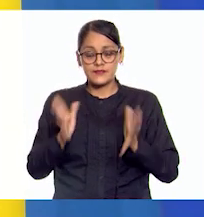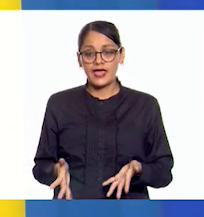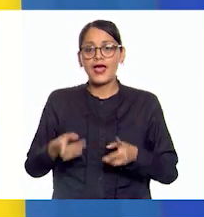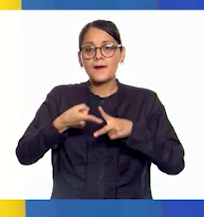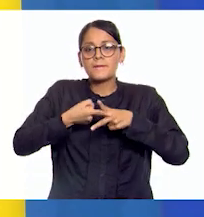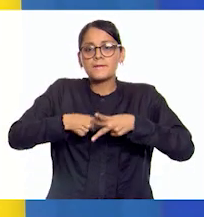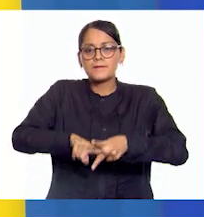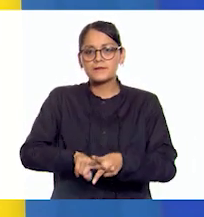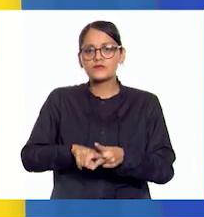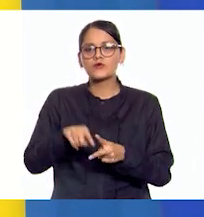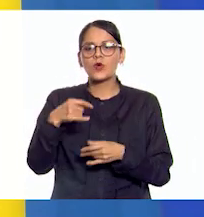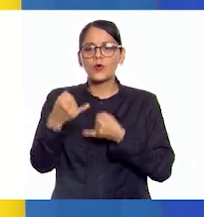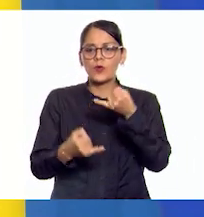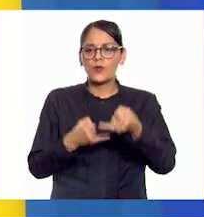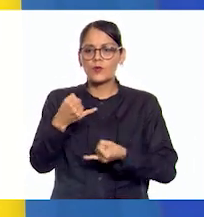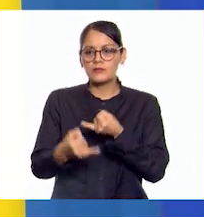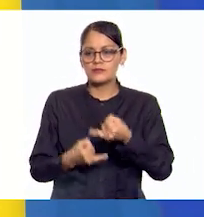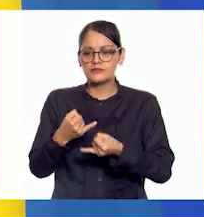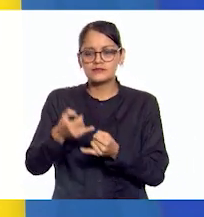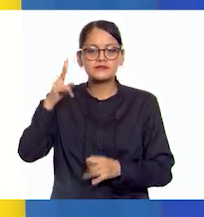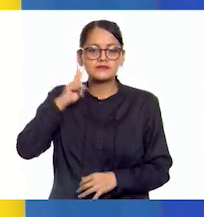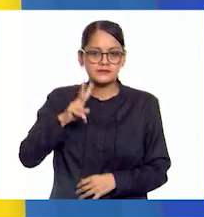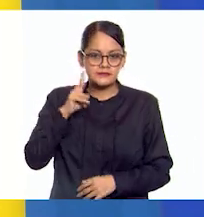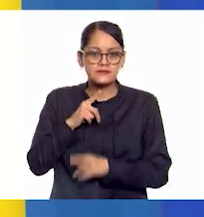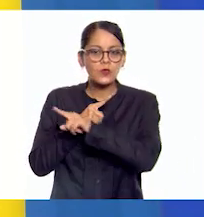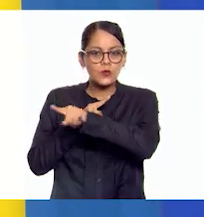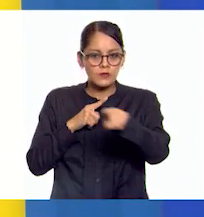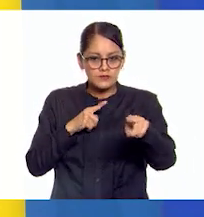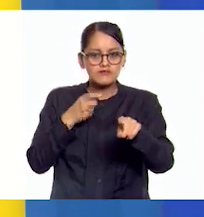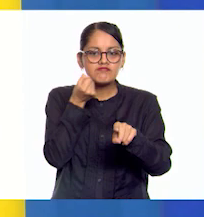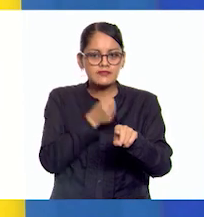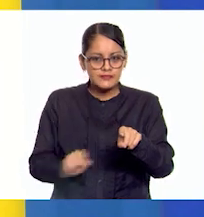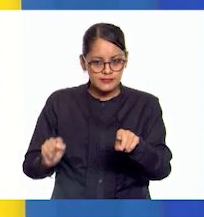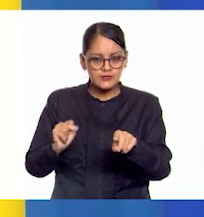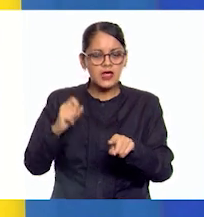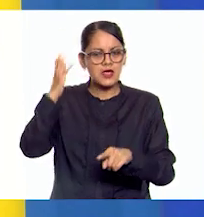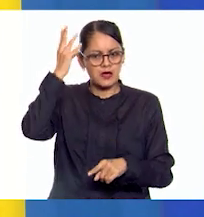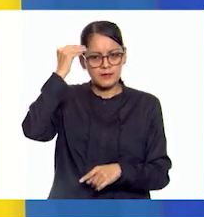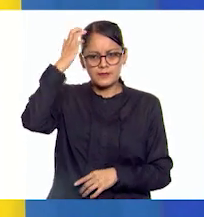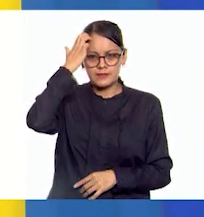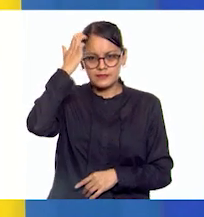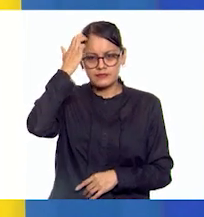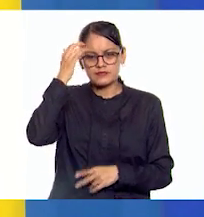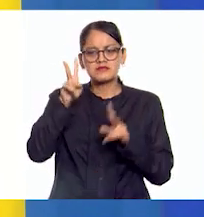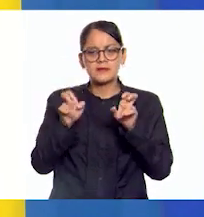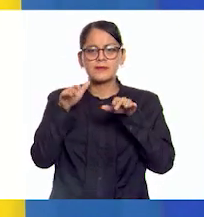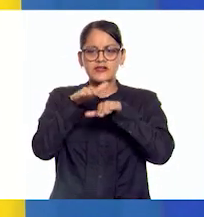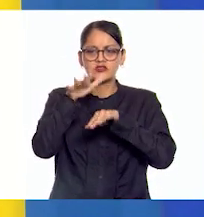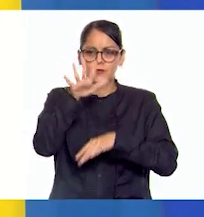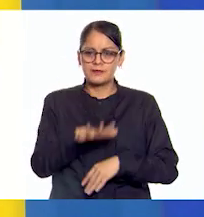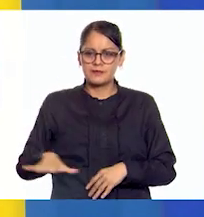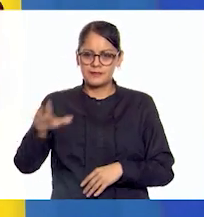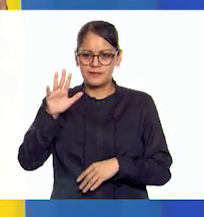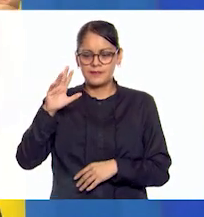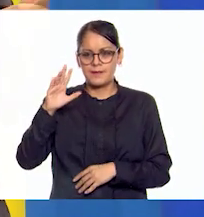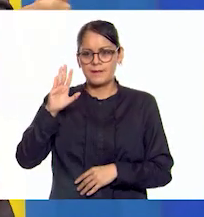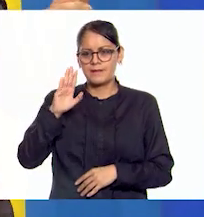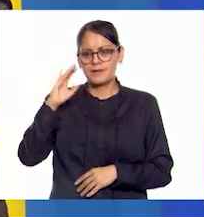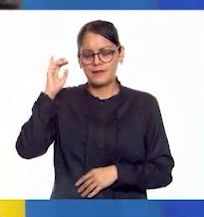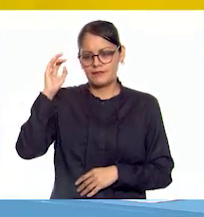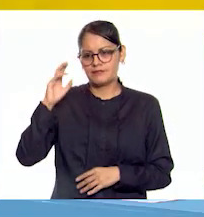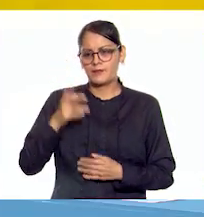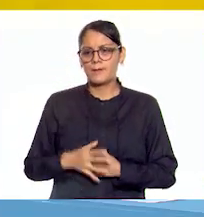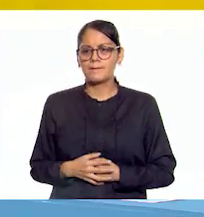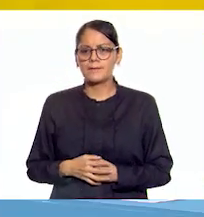a resolver los juegos que pondrán a prueba todas nuestras habilidades y conocimientos sobre el Imperio Bizantino. ¿Están listos?